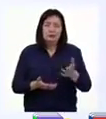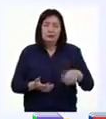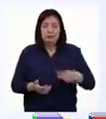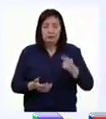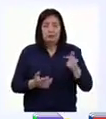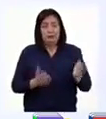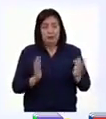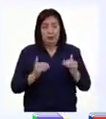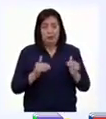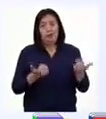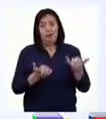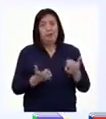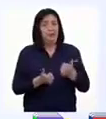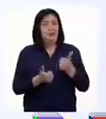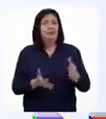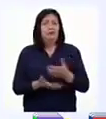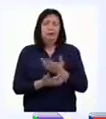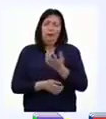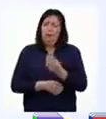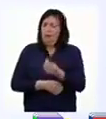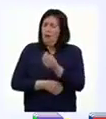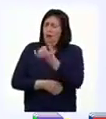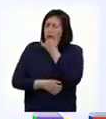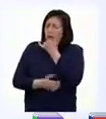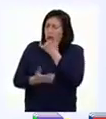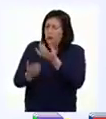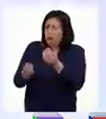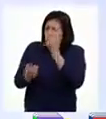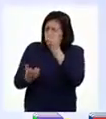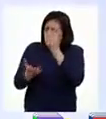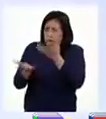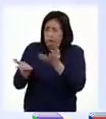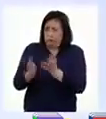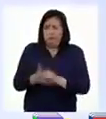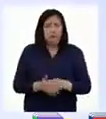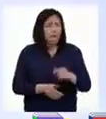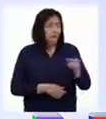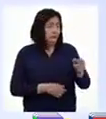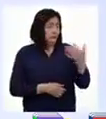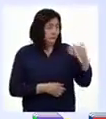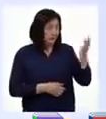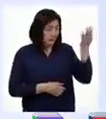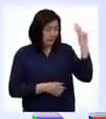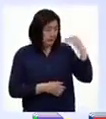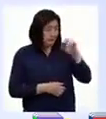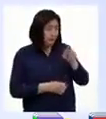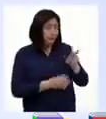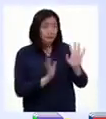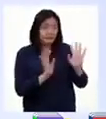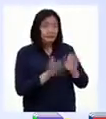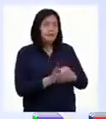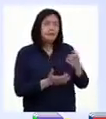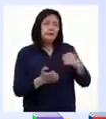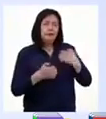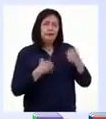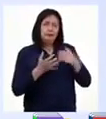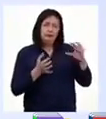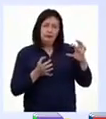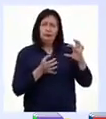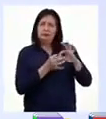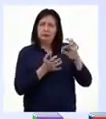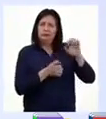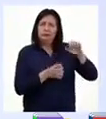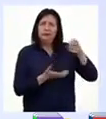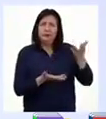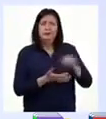mi perrito ahora está muy bien, ¿por qué sucede esto, profesora? Como vimos en actividades pasadas, las emociones están